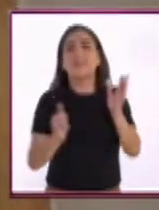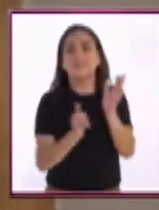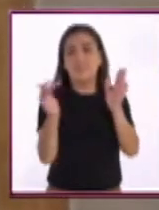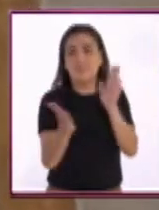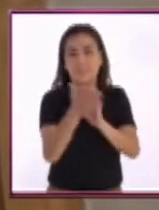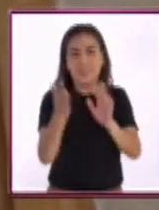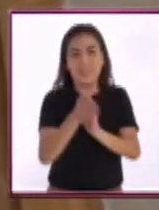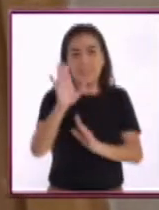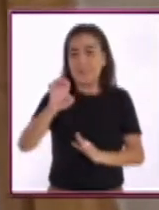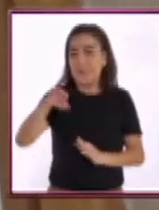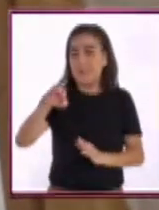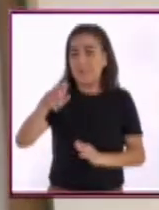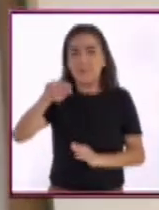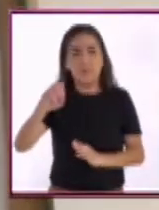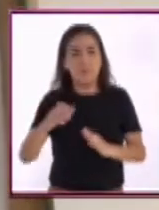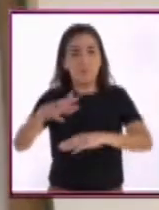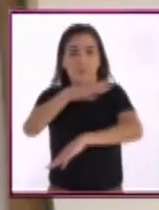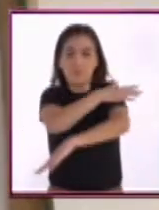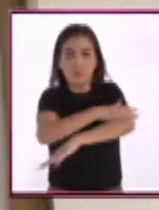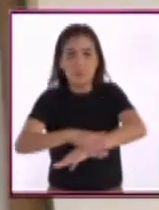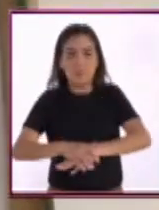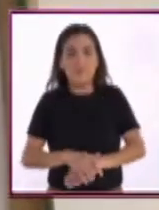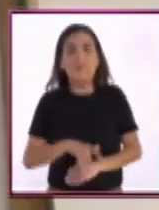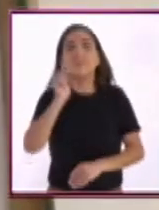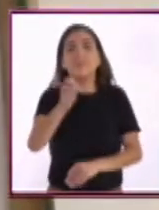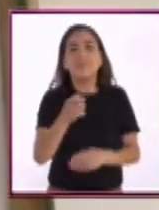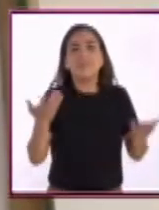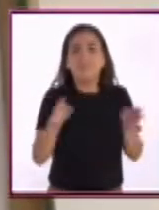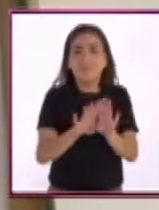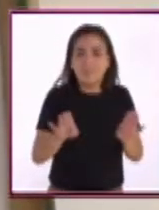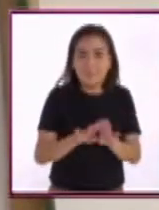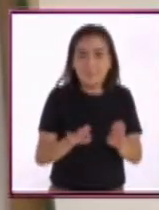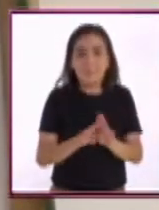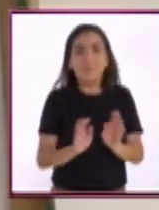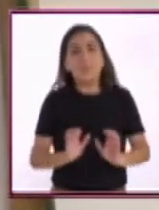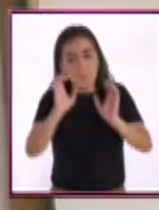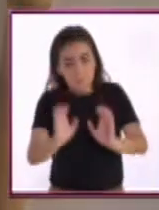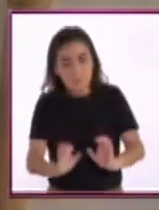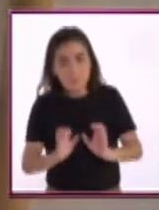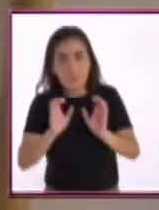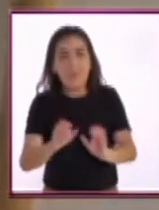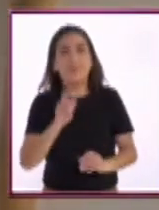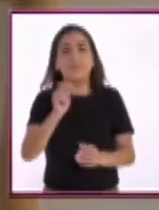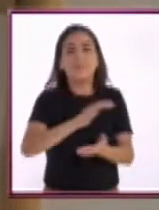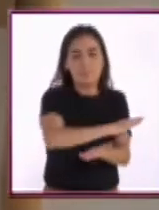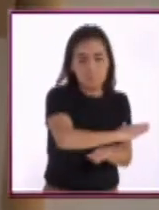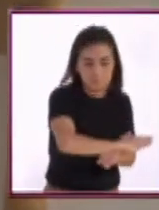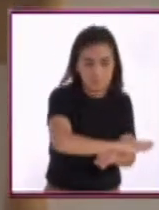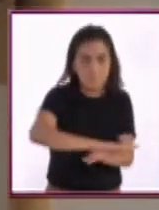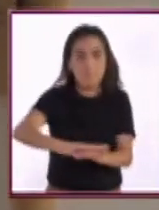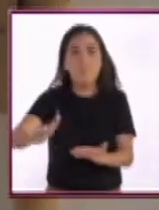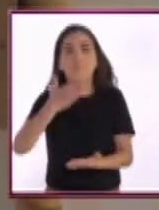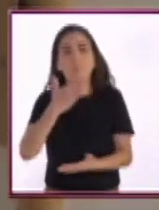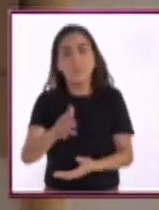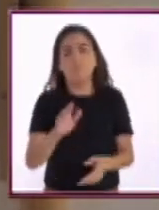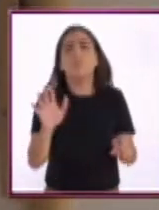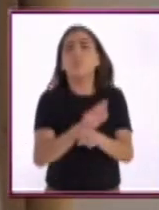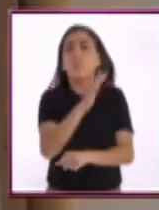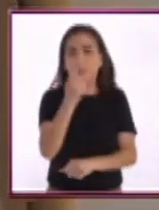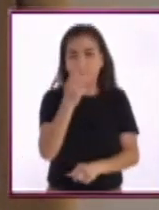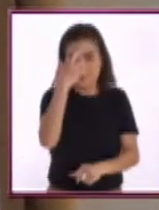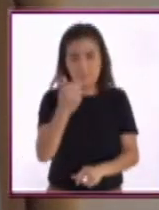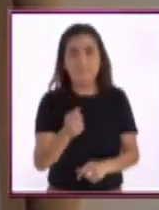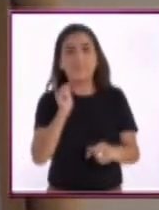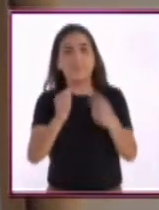que está entre cada bambú. Nos interesa conservar de cierta manera un acabado encementado